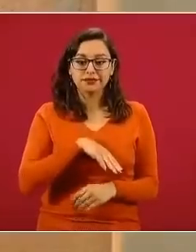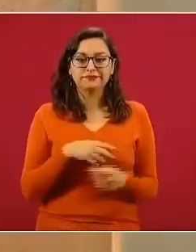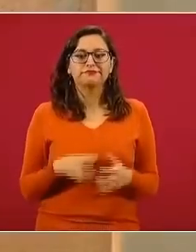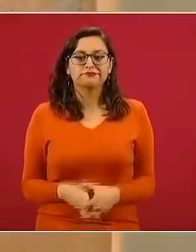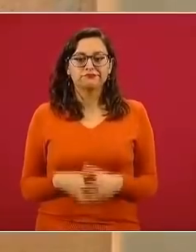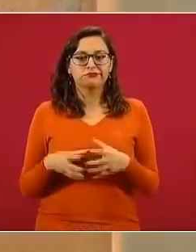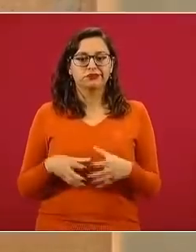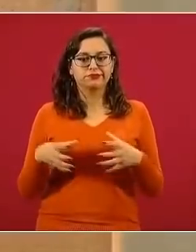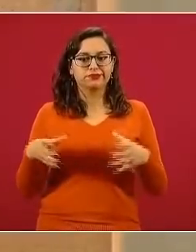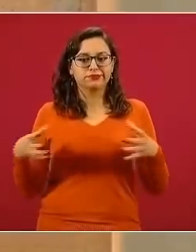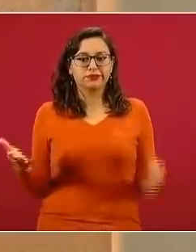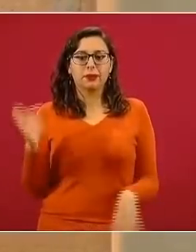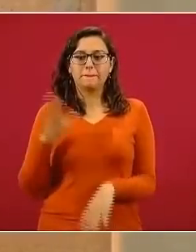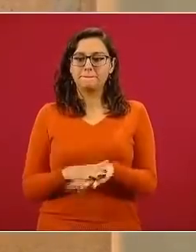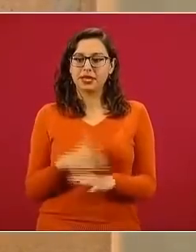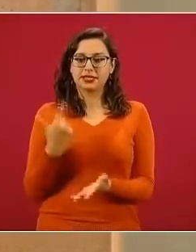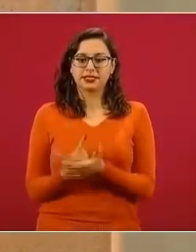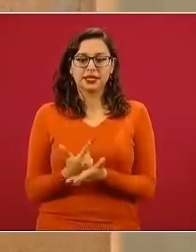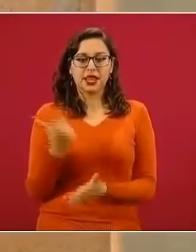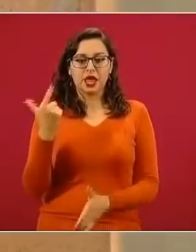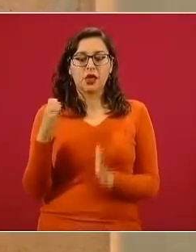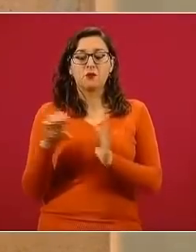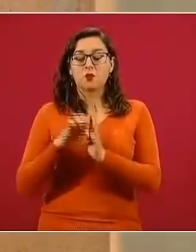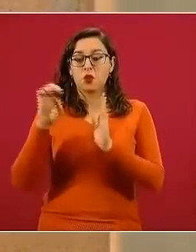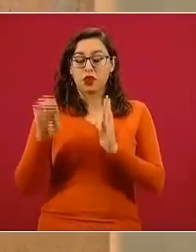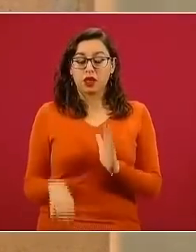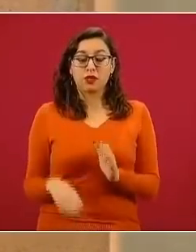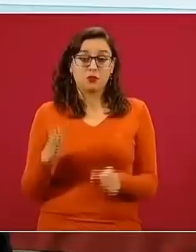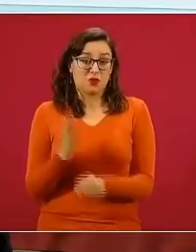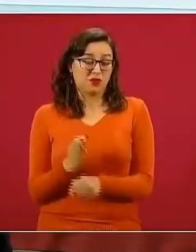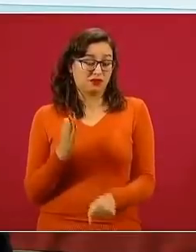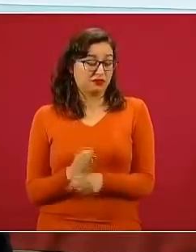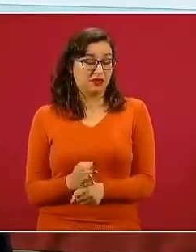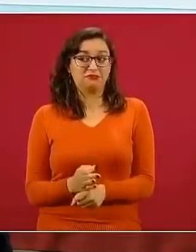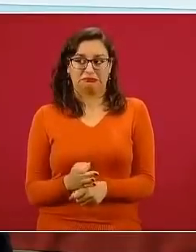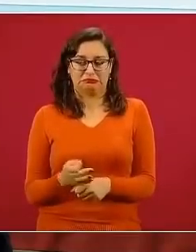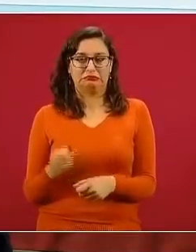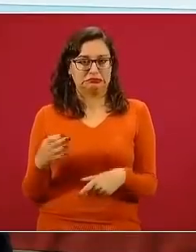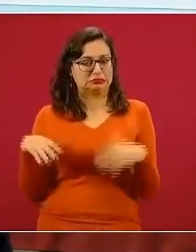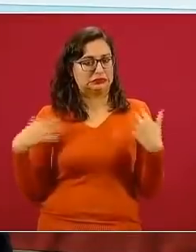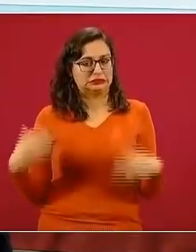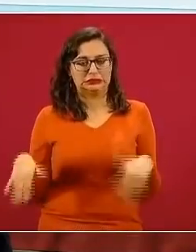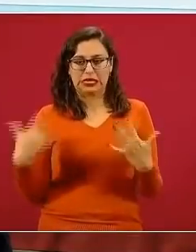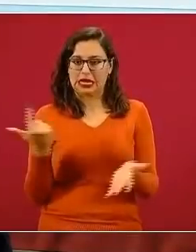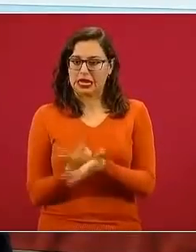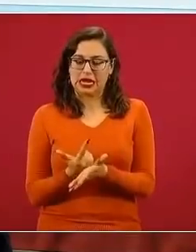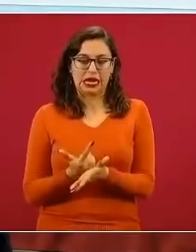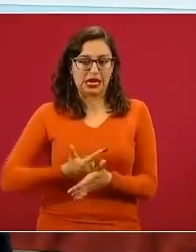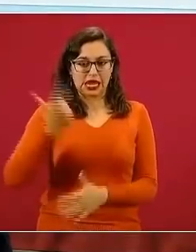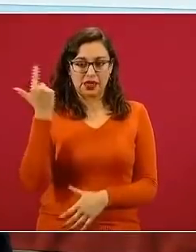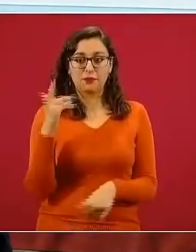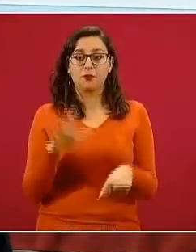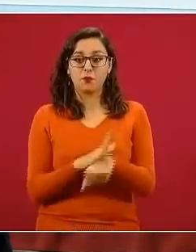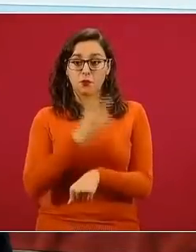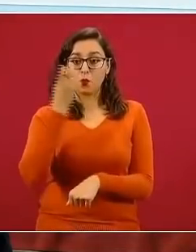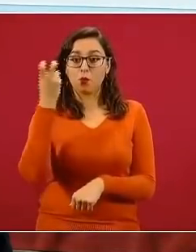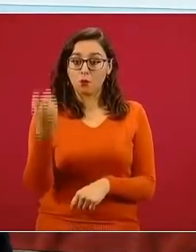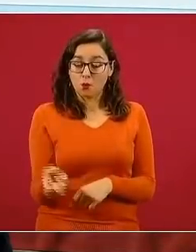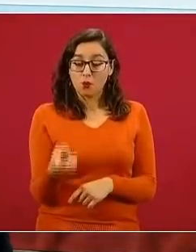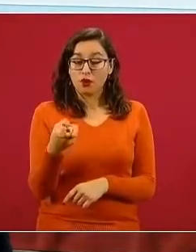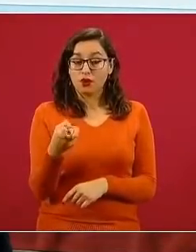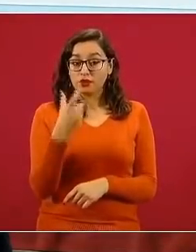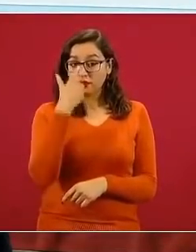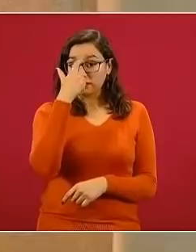en crecimiento e incluso en emergencia epidemiológica. Entonces, pues es muy importante tener desde la